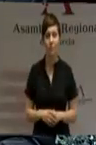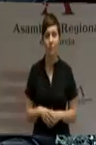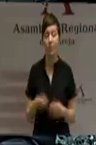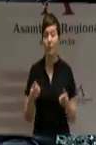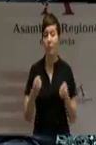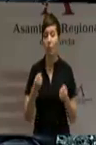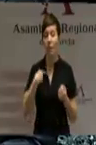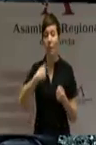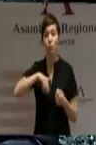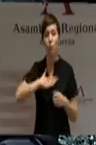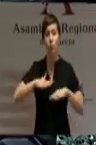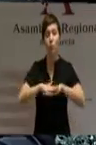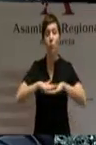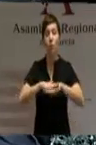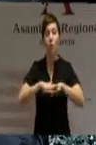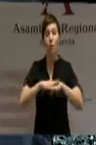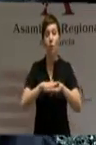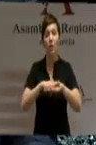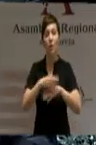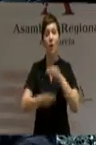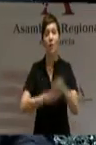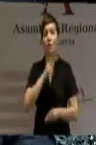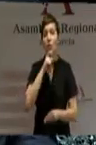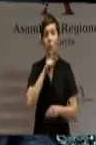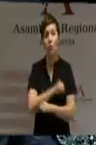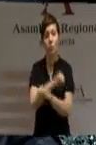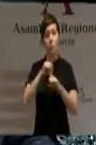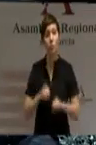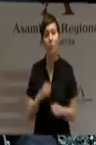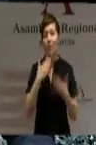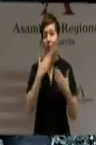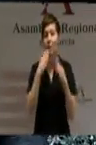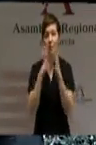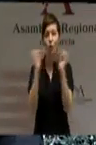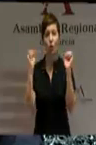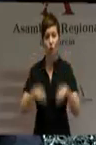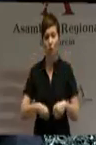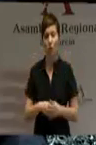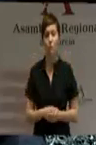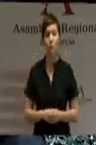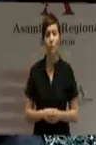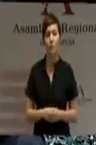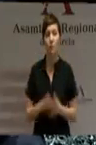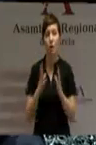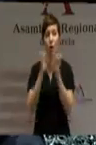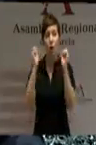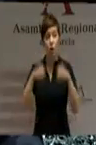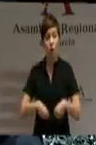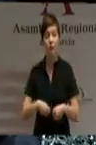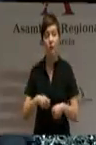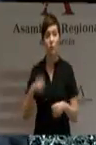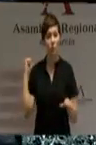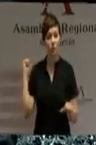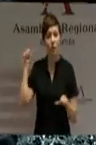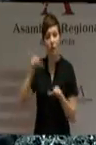del Gobierno, señorías, se afianza por el consenso. Y en la fragua del consenso se han forjado los grandes